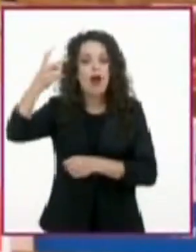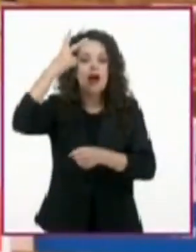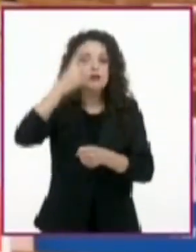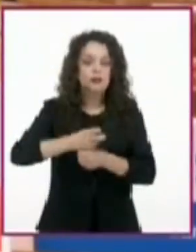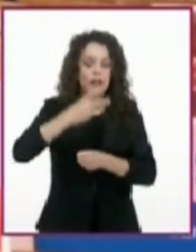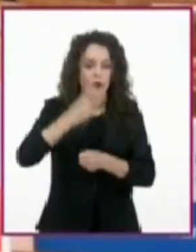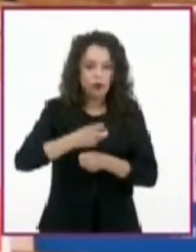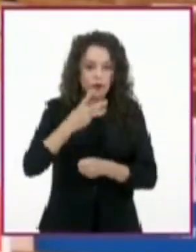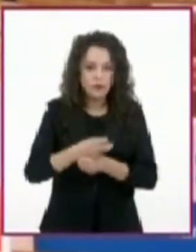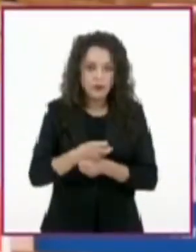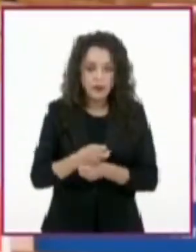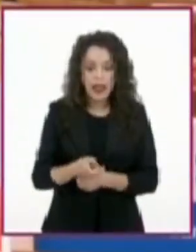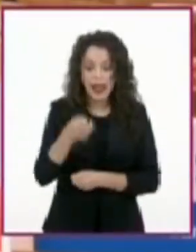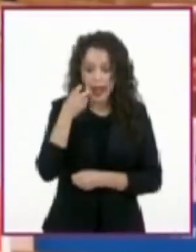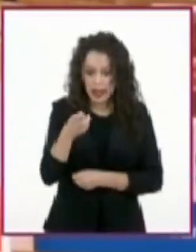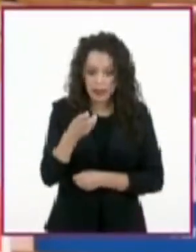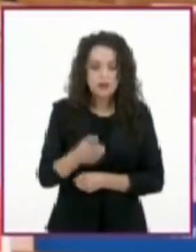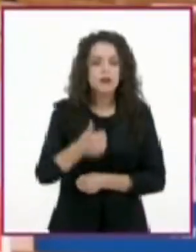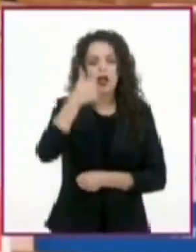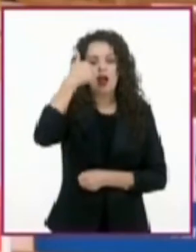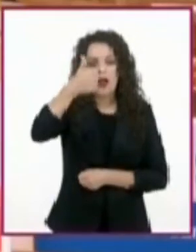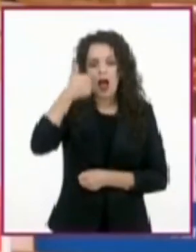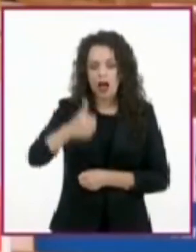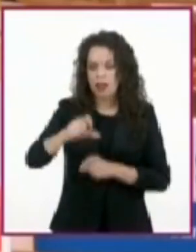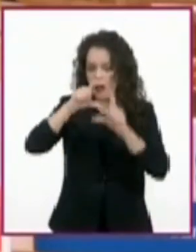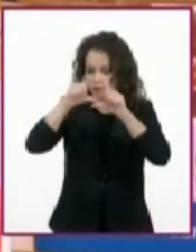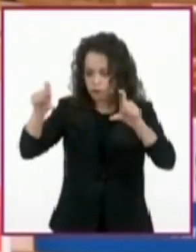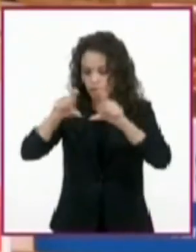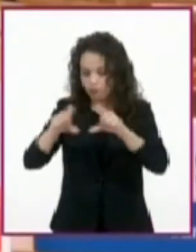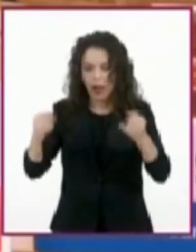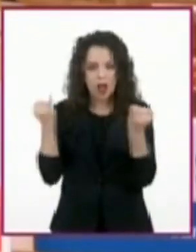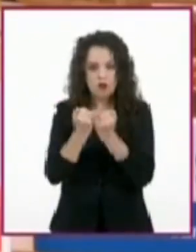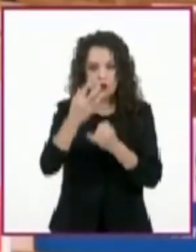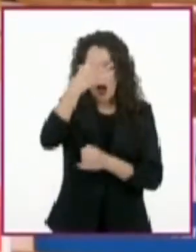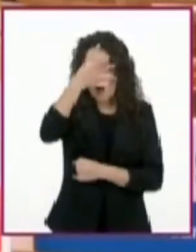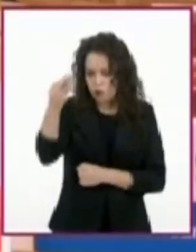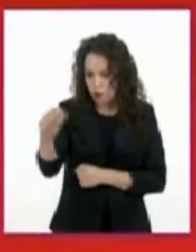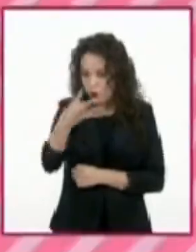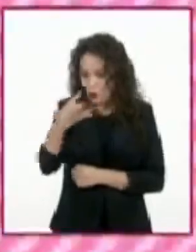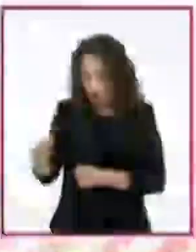el procedimiento para cada párrafo de los textos que vamos a revisar.